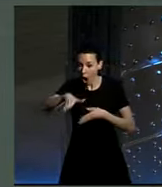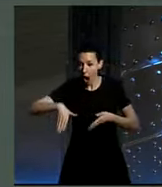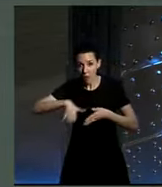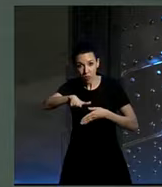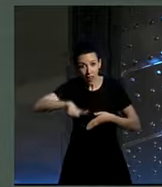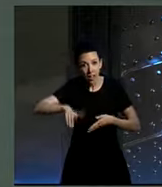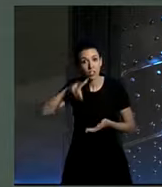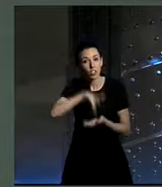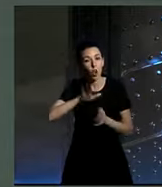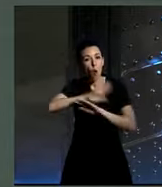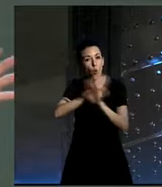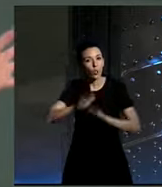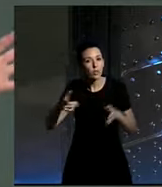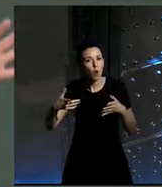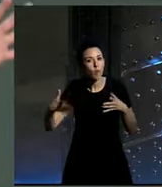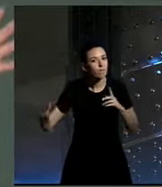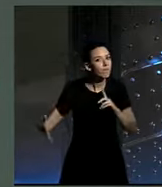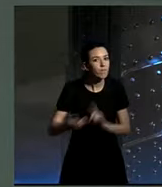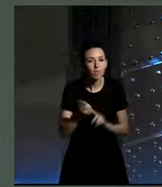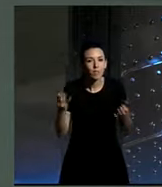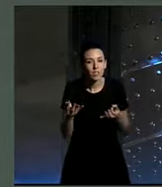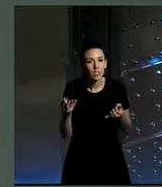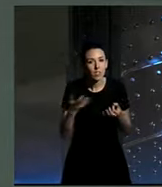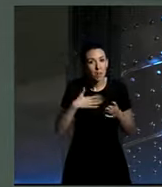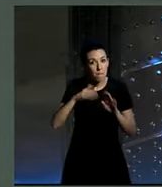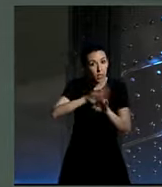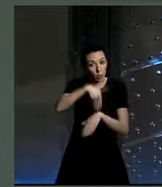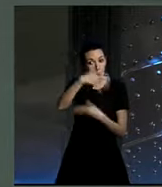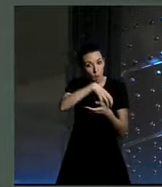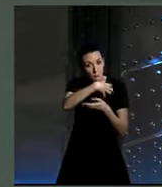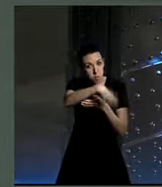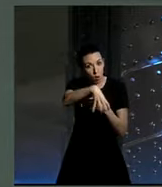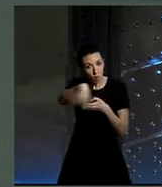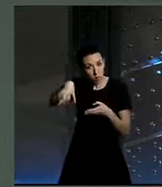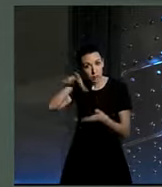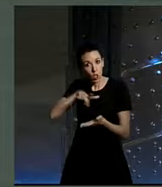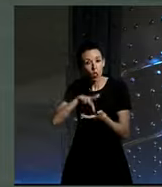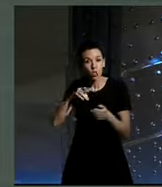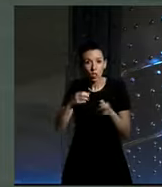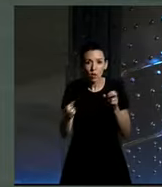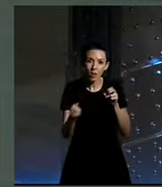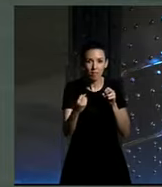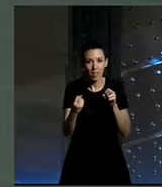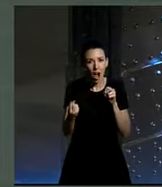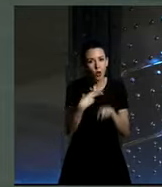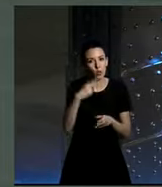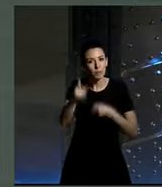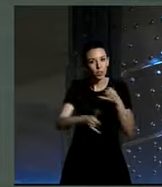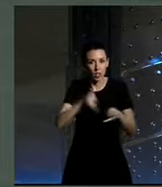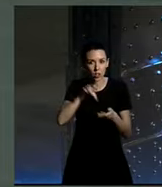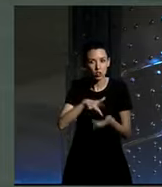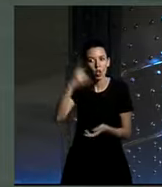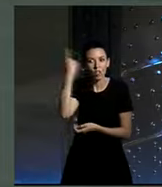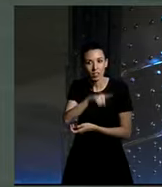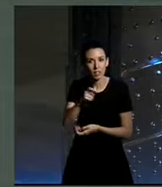y últimamente la batalla es conseguir que los suburbios han creado estas autopistas ciclistas donde uno sabe que